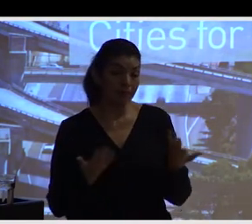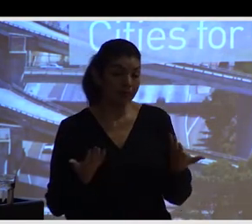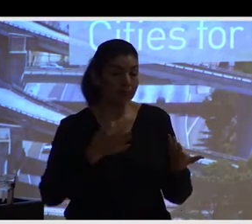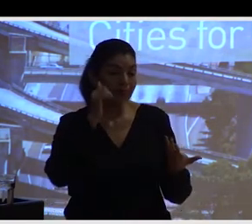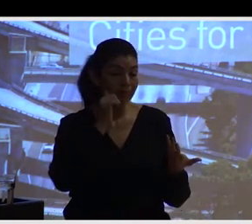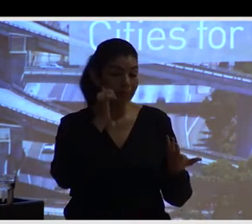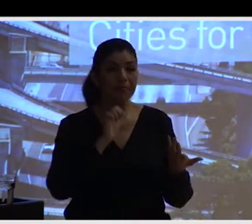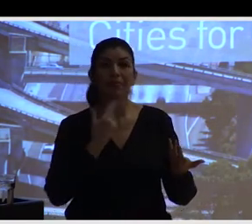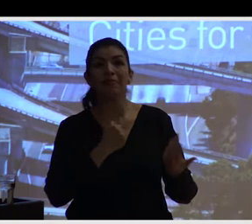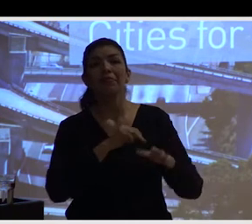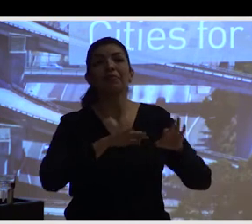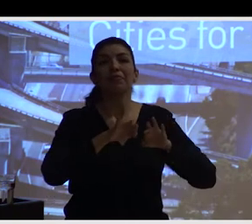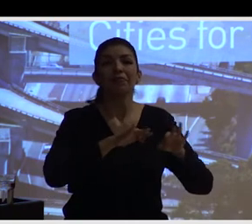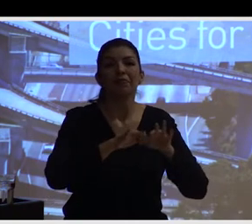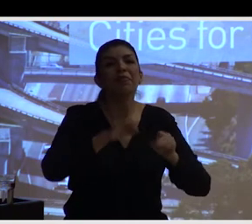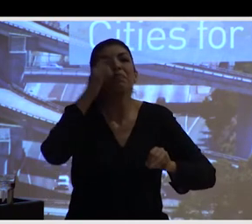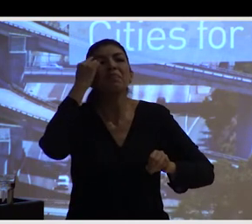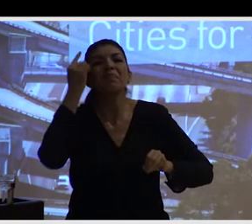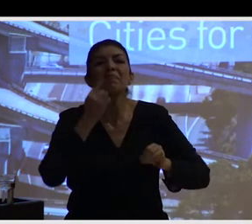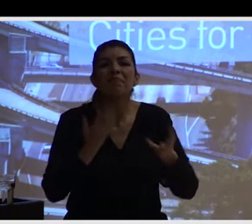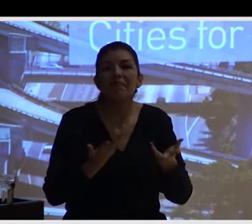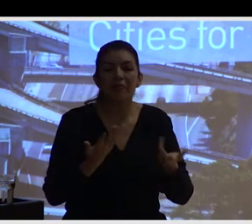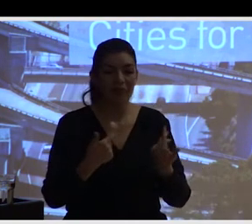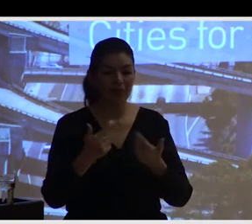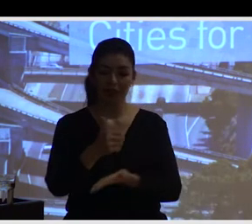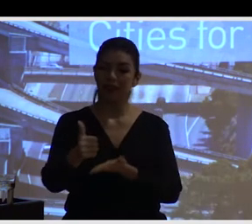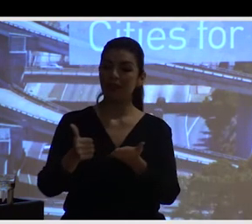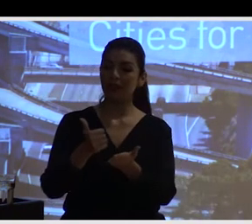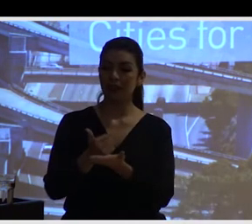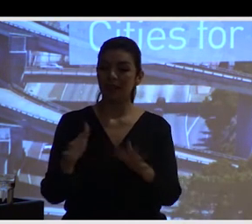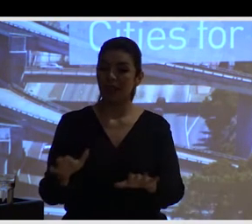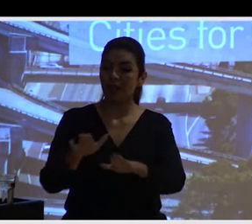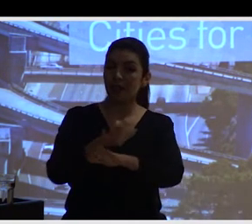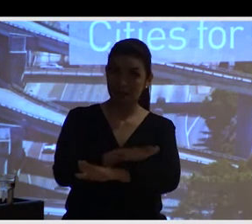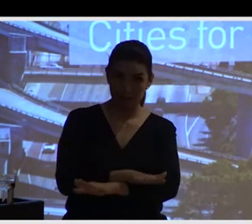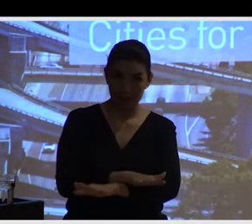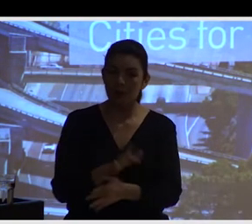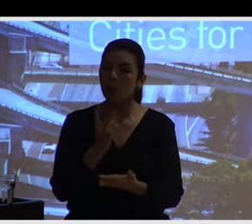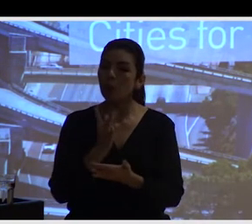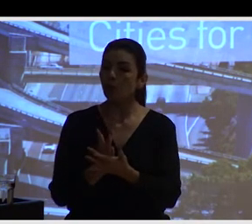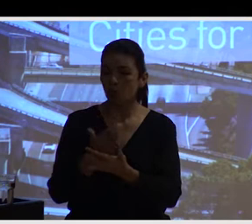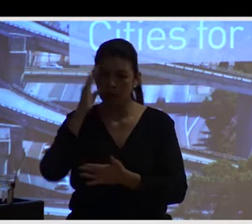desde una ciudad diseñada a medida de los automóviles en una ciudad diseñada a medida de las personas.